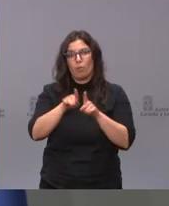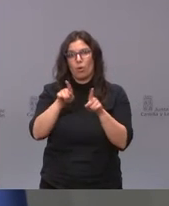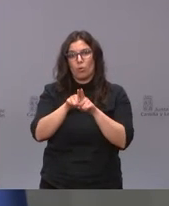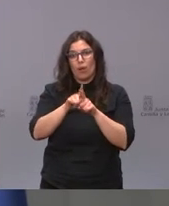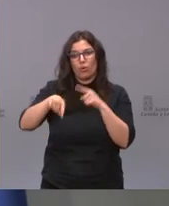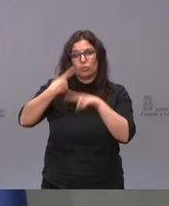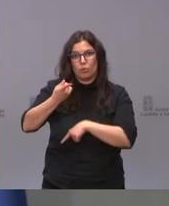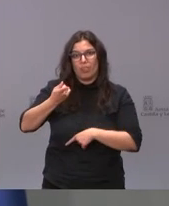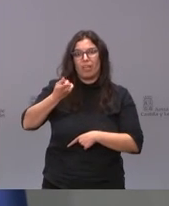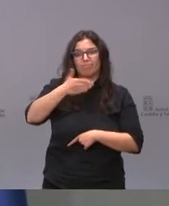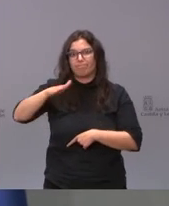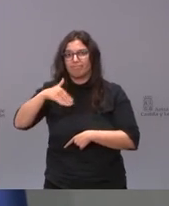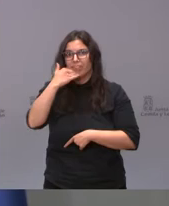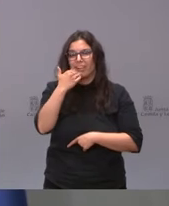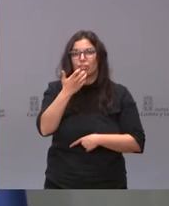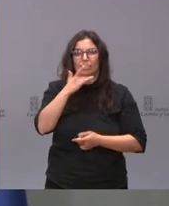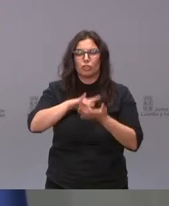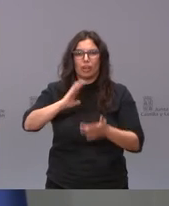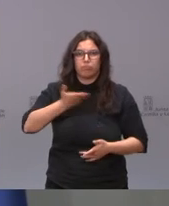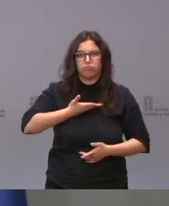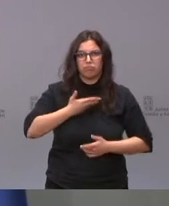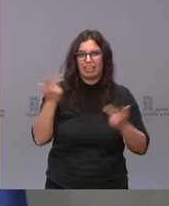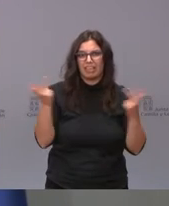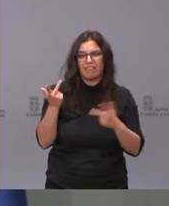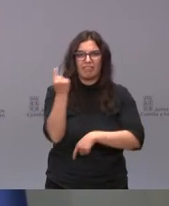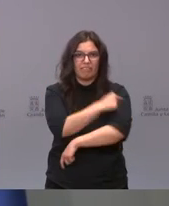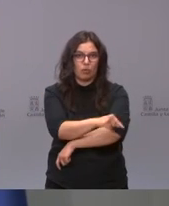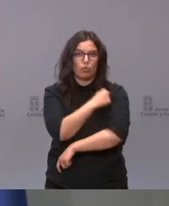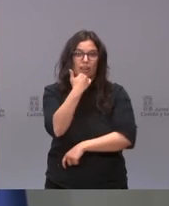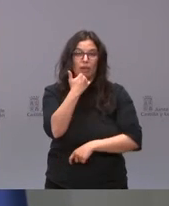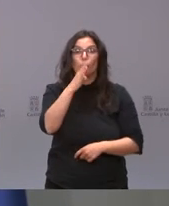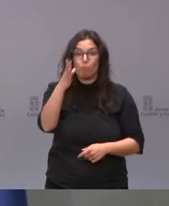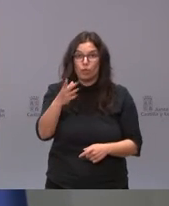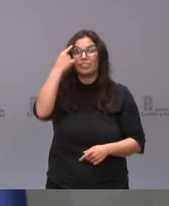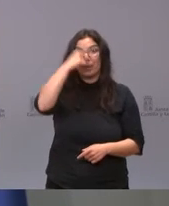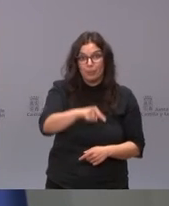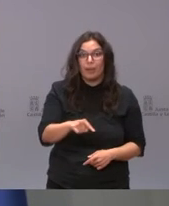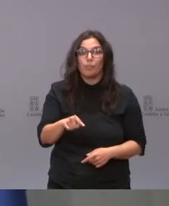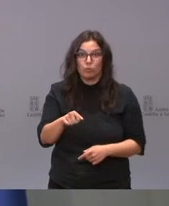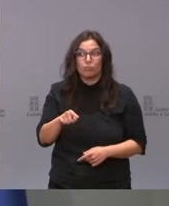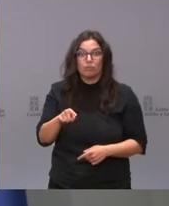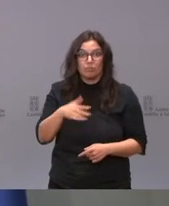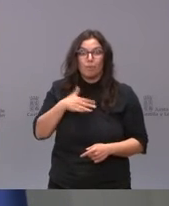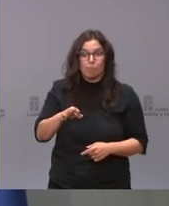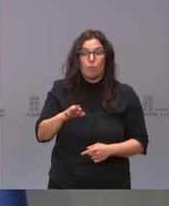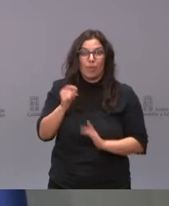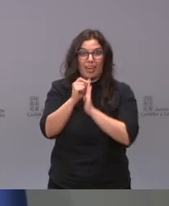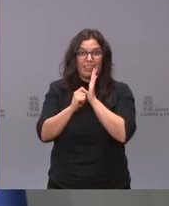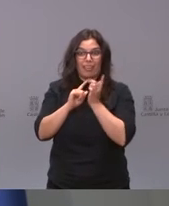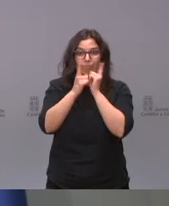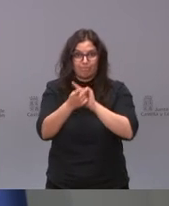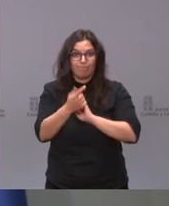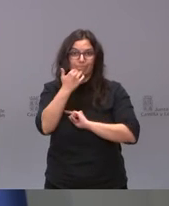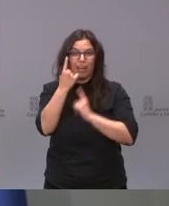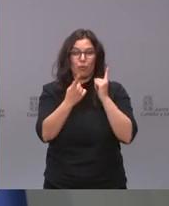innecesaria si hubiéramos tenido una reacción adversa grave sabiendo como sabíamos que podía quedar fuera de indicación en algunos